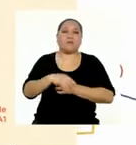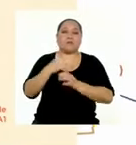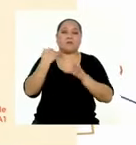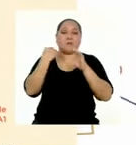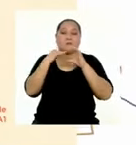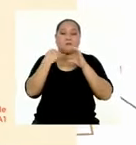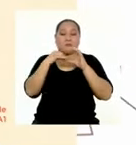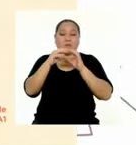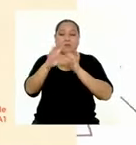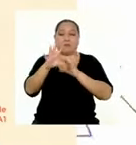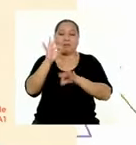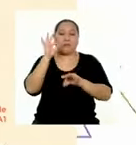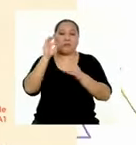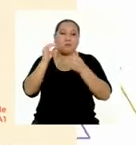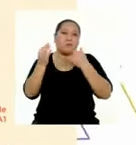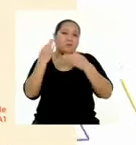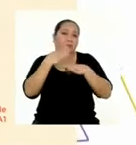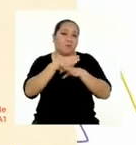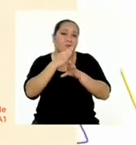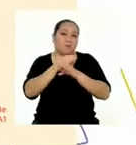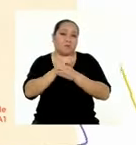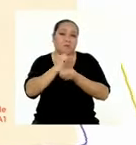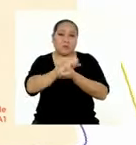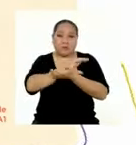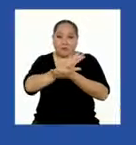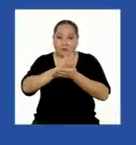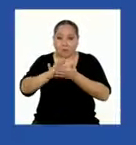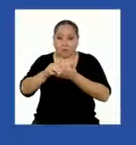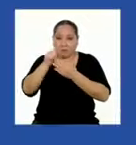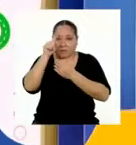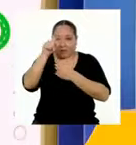varias herramientas gratuitas para diseño.